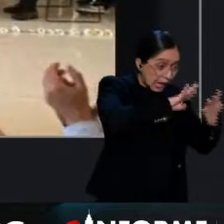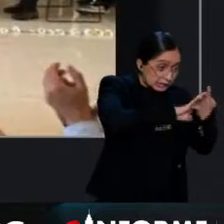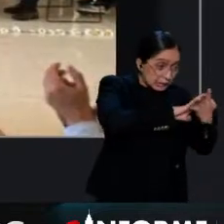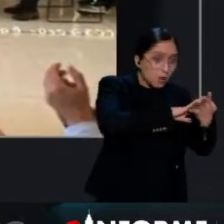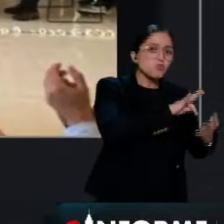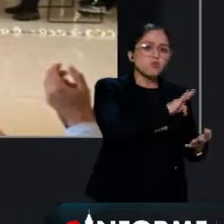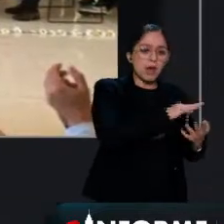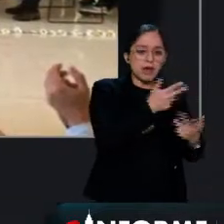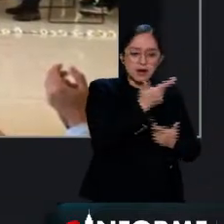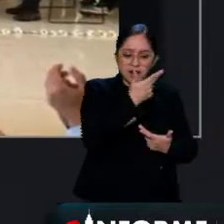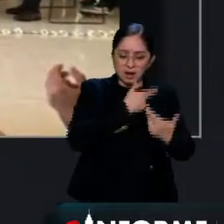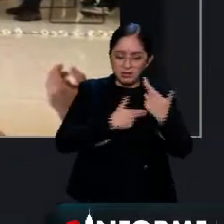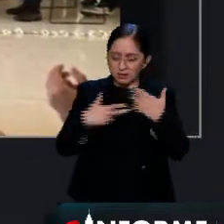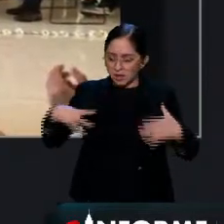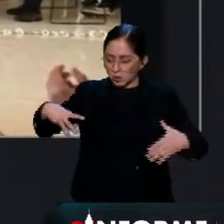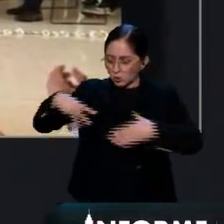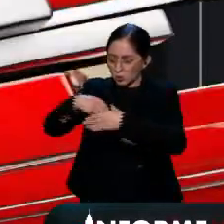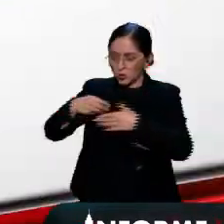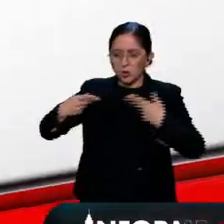privadas de su libertad.